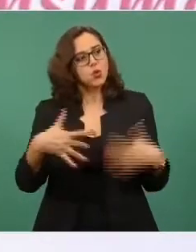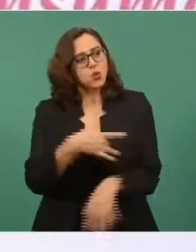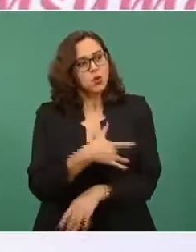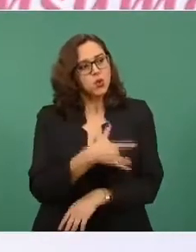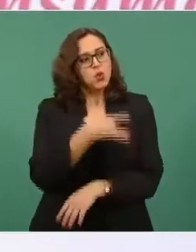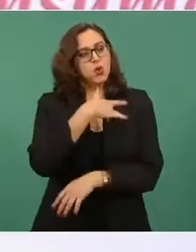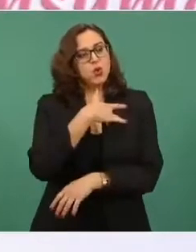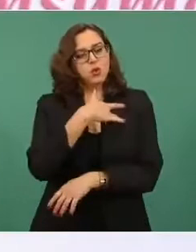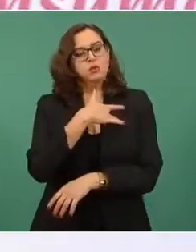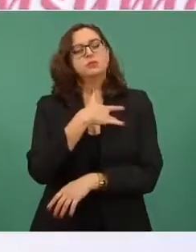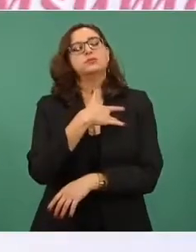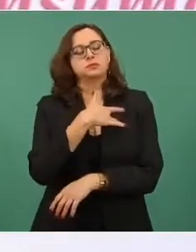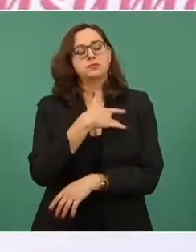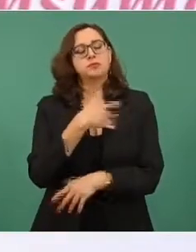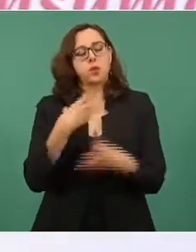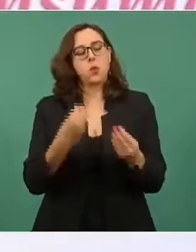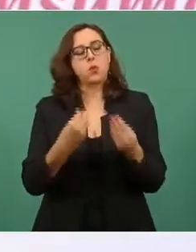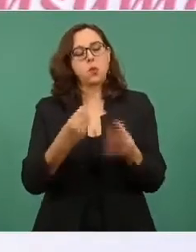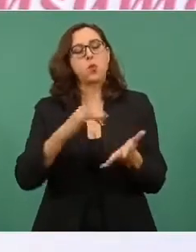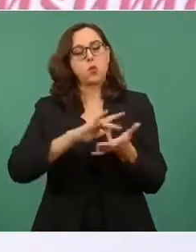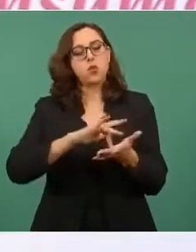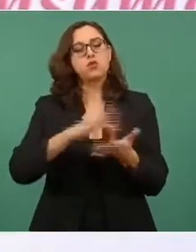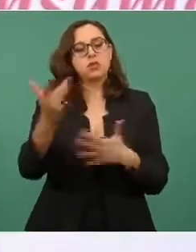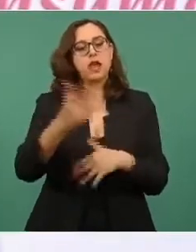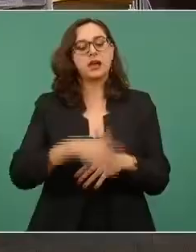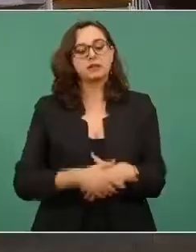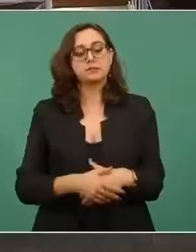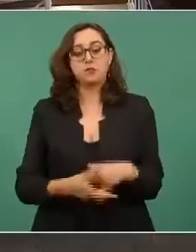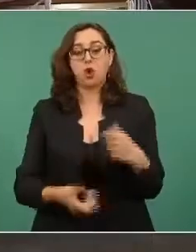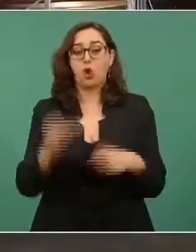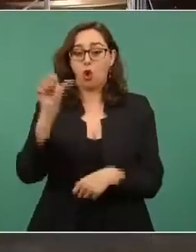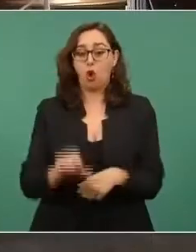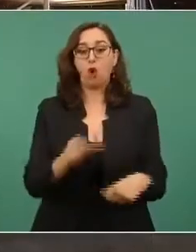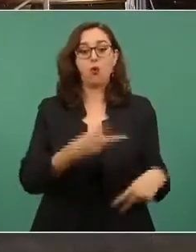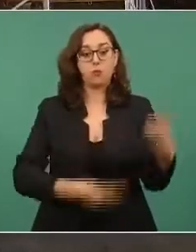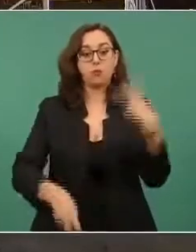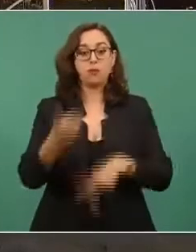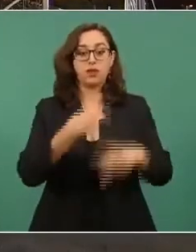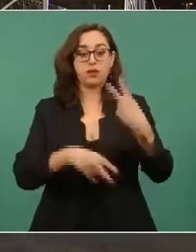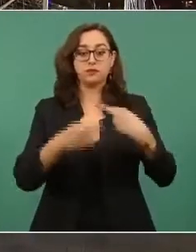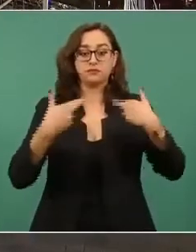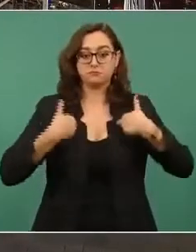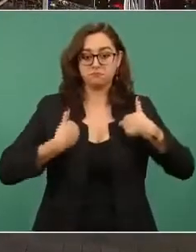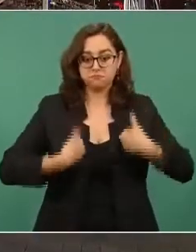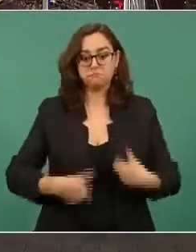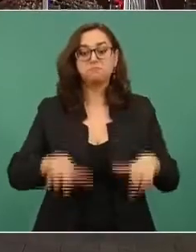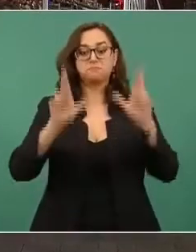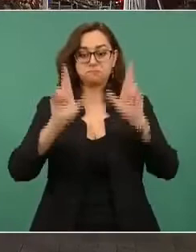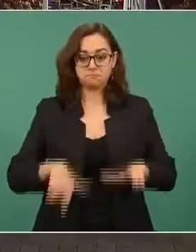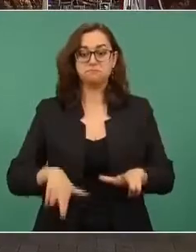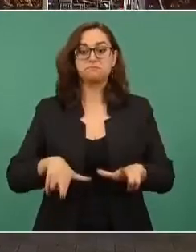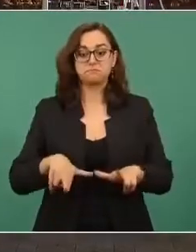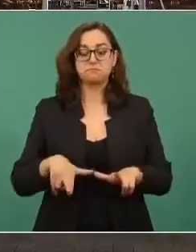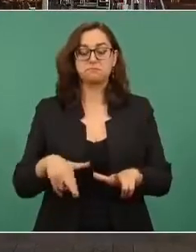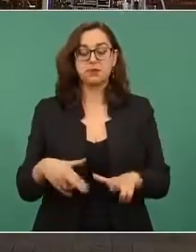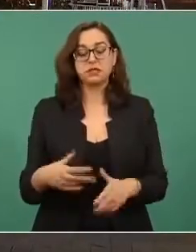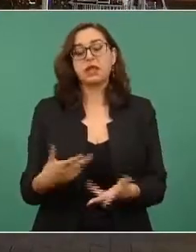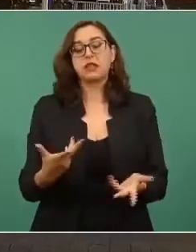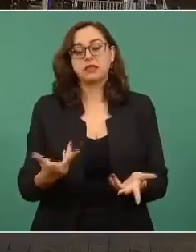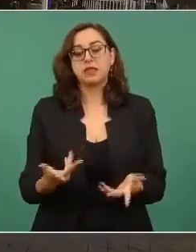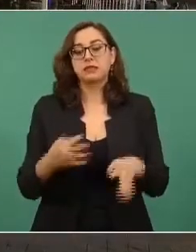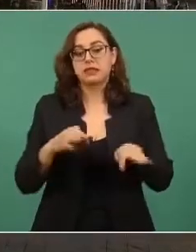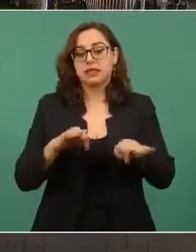de Anton Kovic ministro de Trabajo y Protección Social